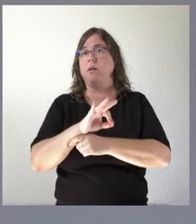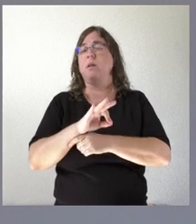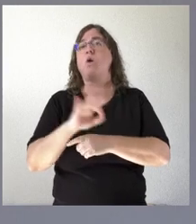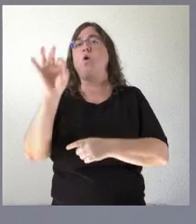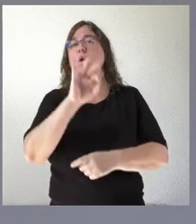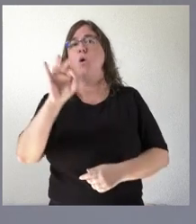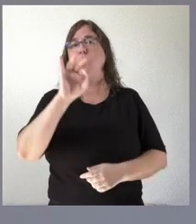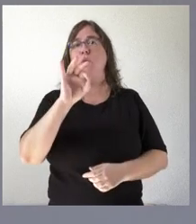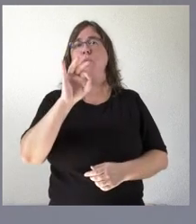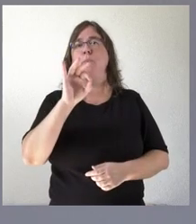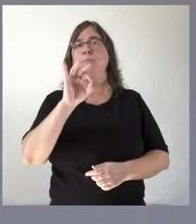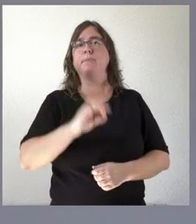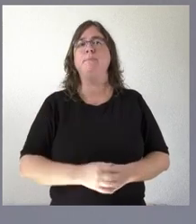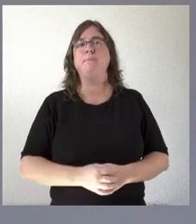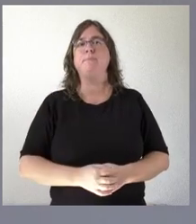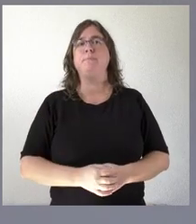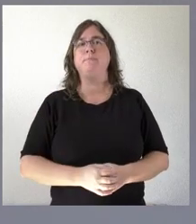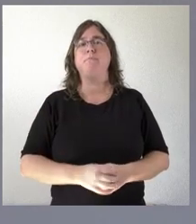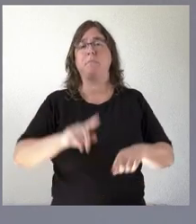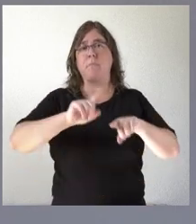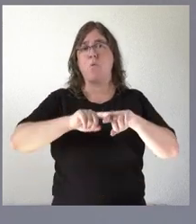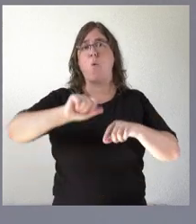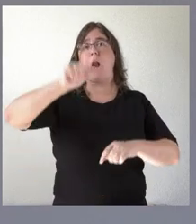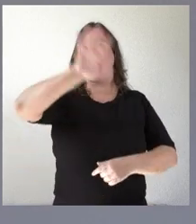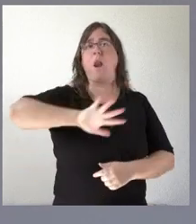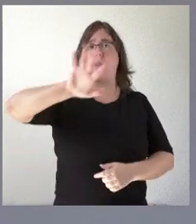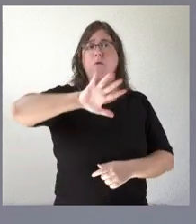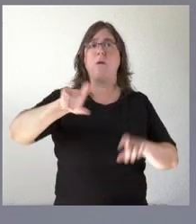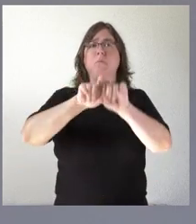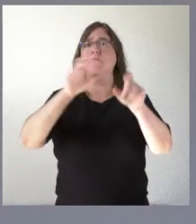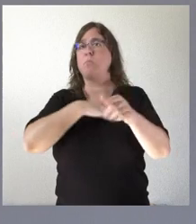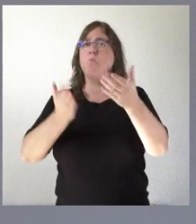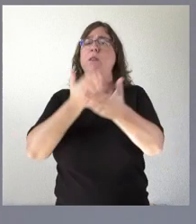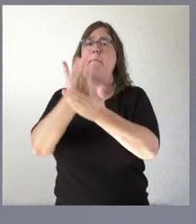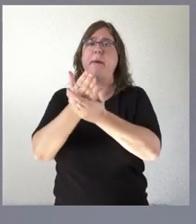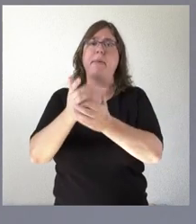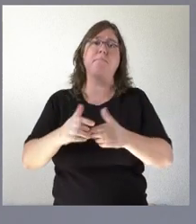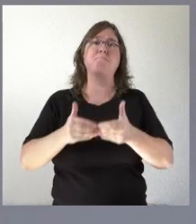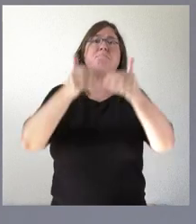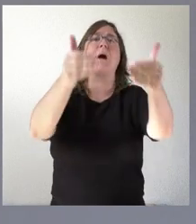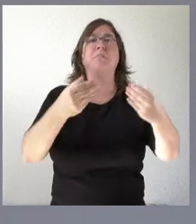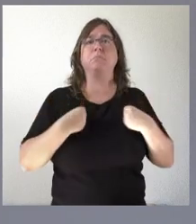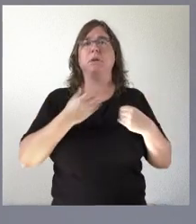pues a nivel nacional la ampliación de la vida útil de alguna instalación de esas características